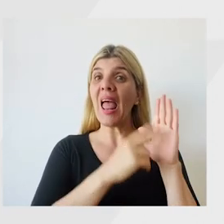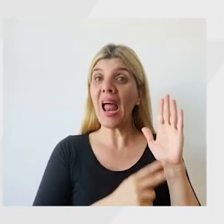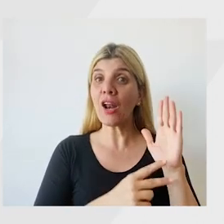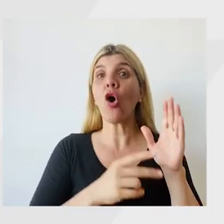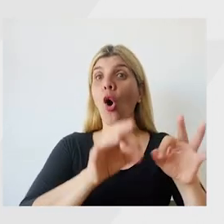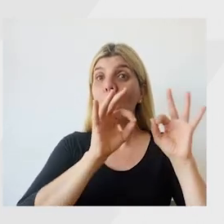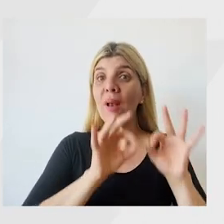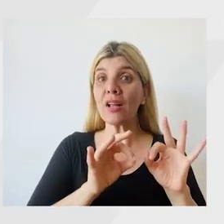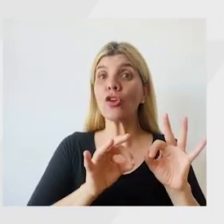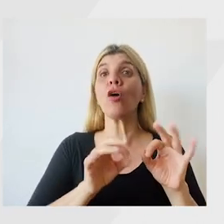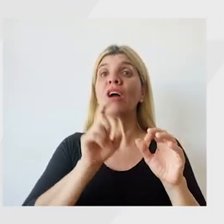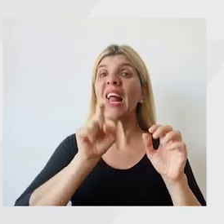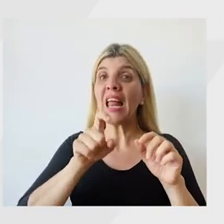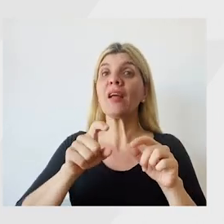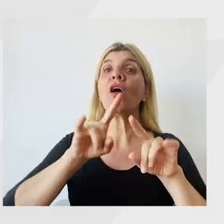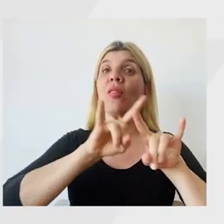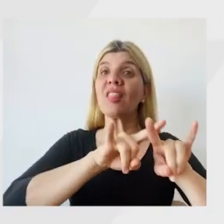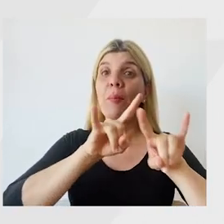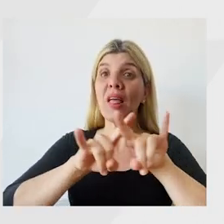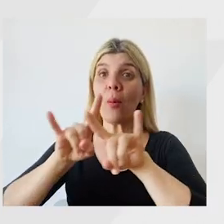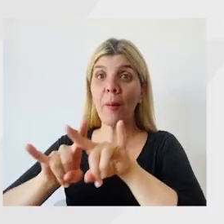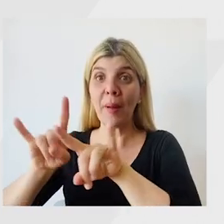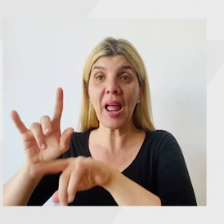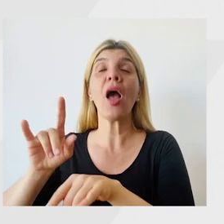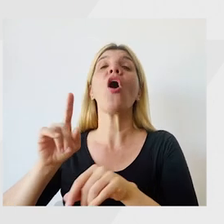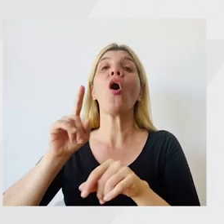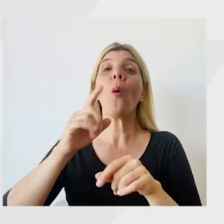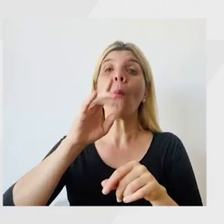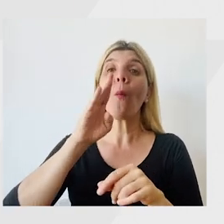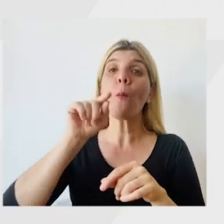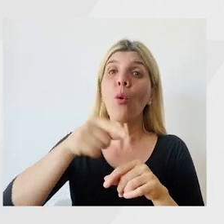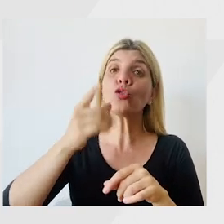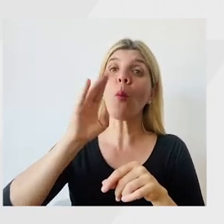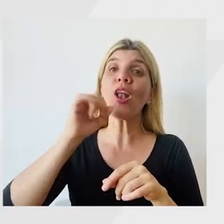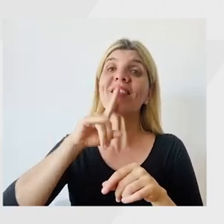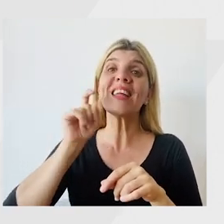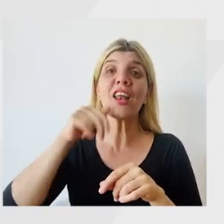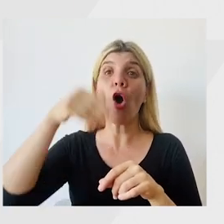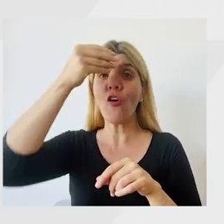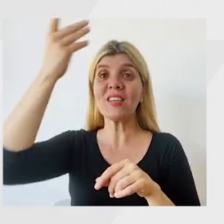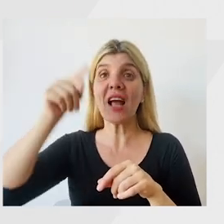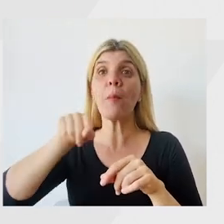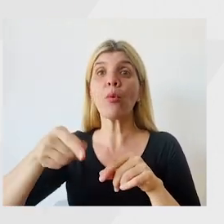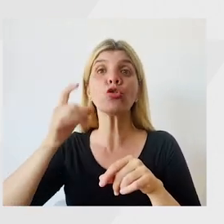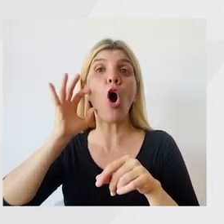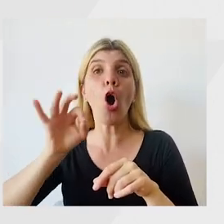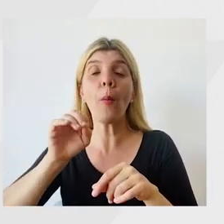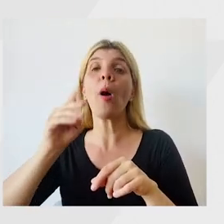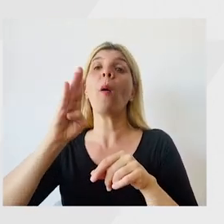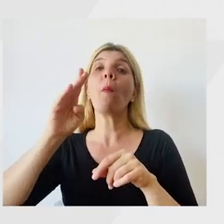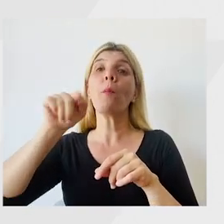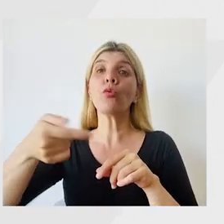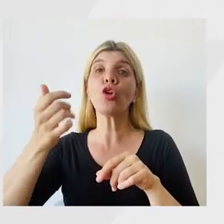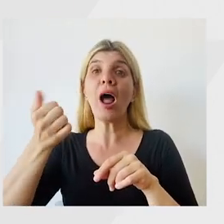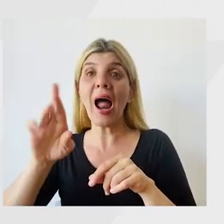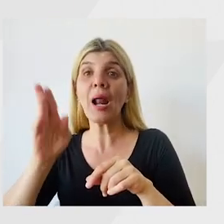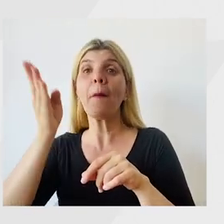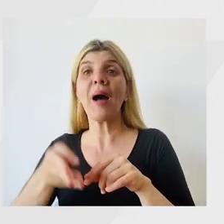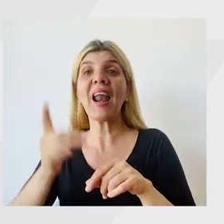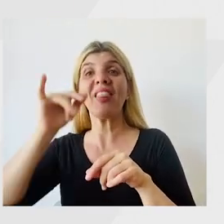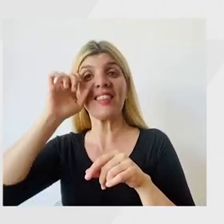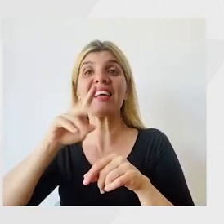resolución completa, ingresar en www.boletinoficial.gov.ar barra Detalle